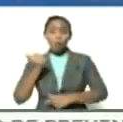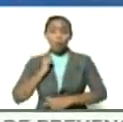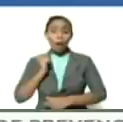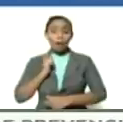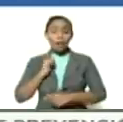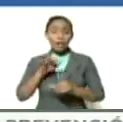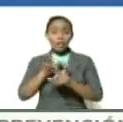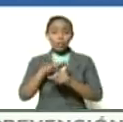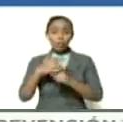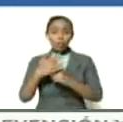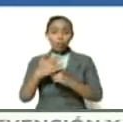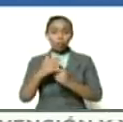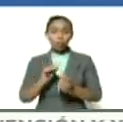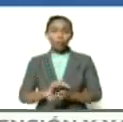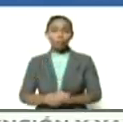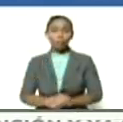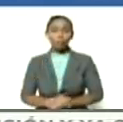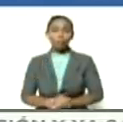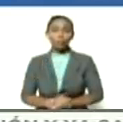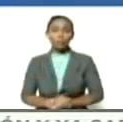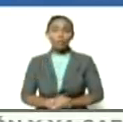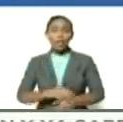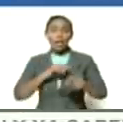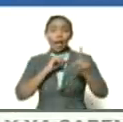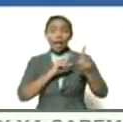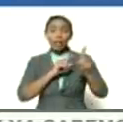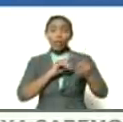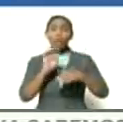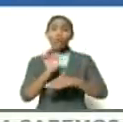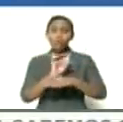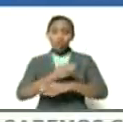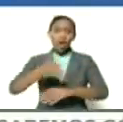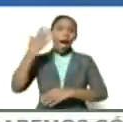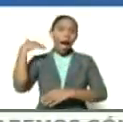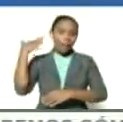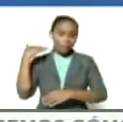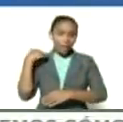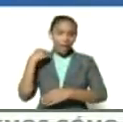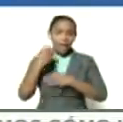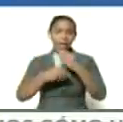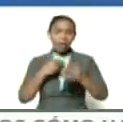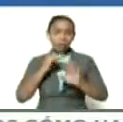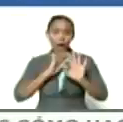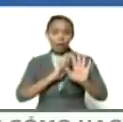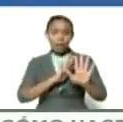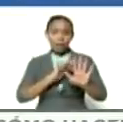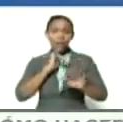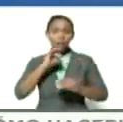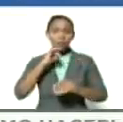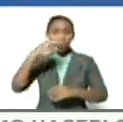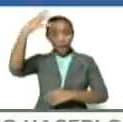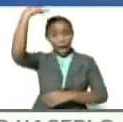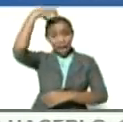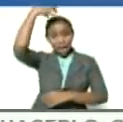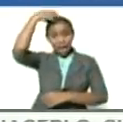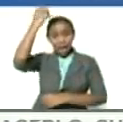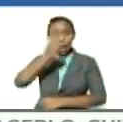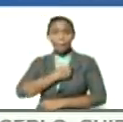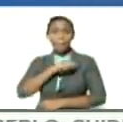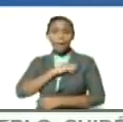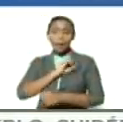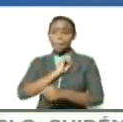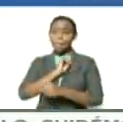circunstancia esto funcionó de esta forma los anuncios del rey de España de enviar